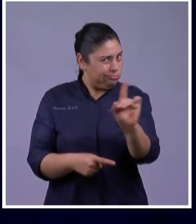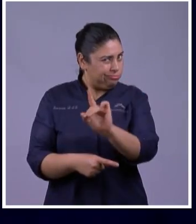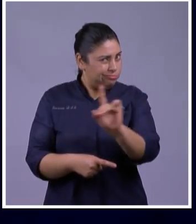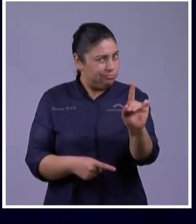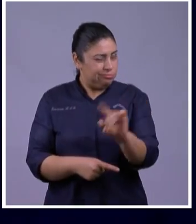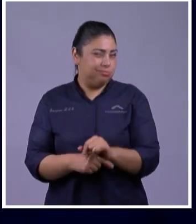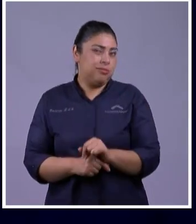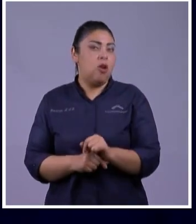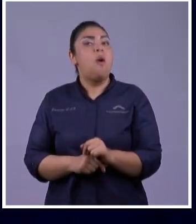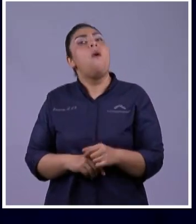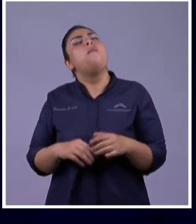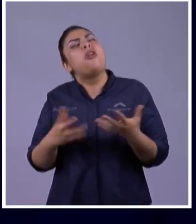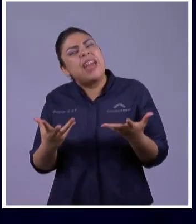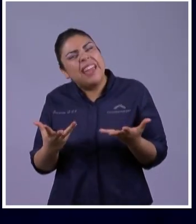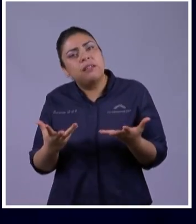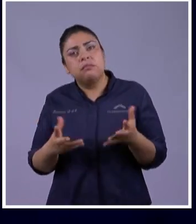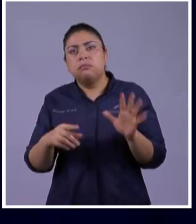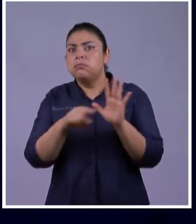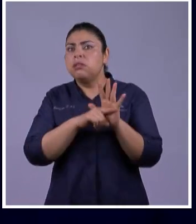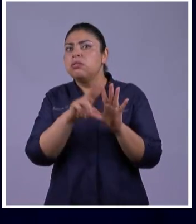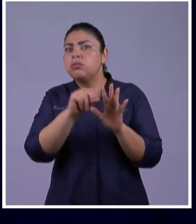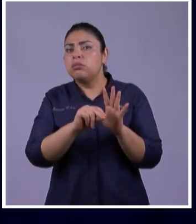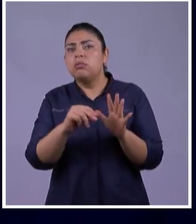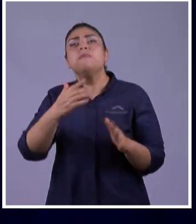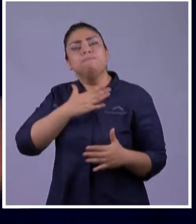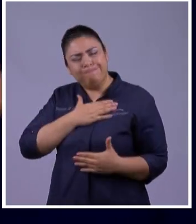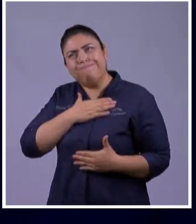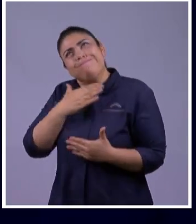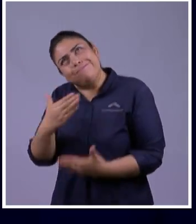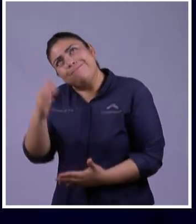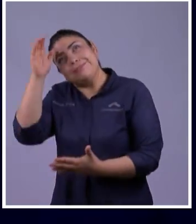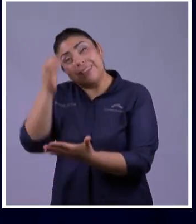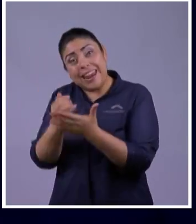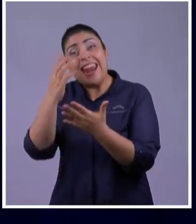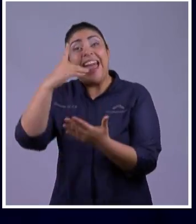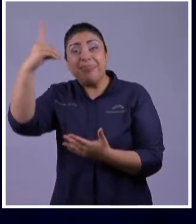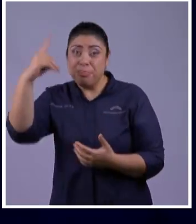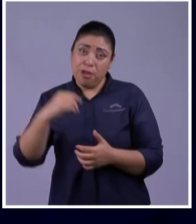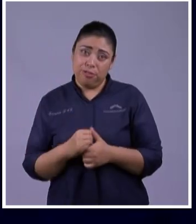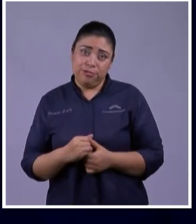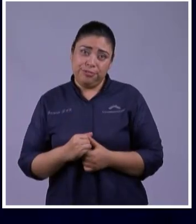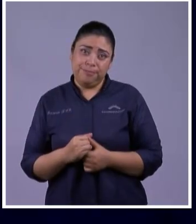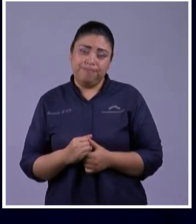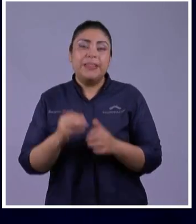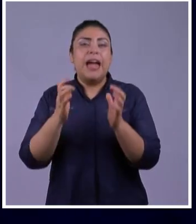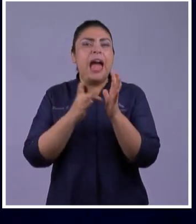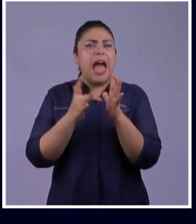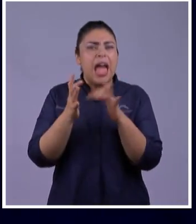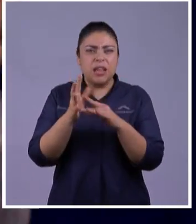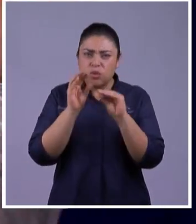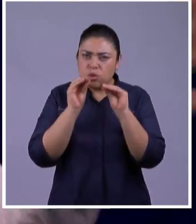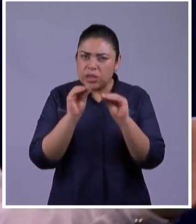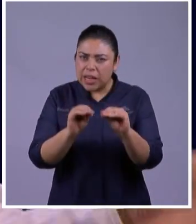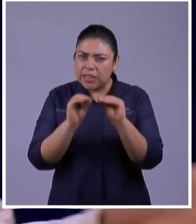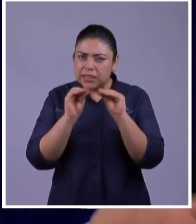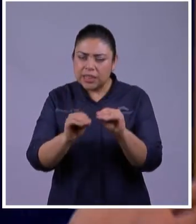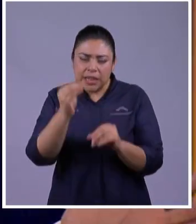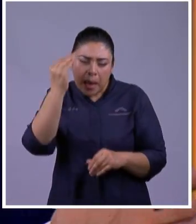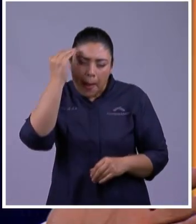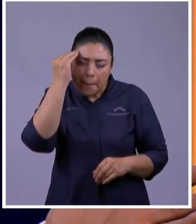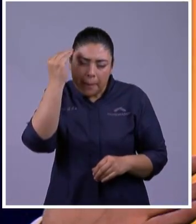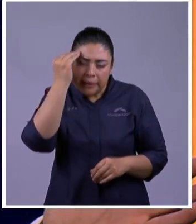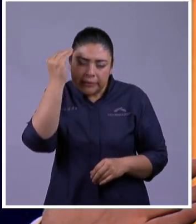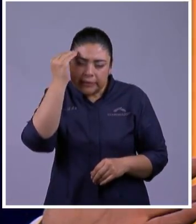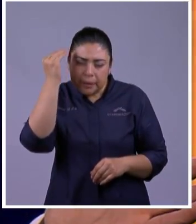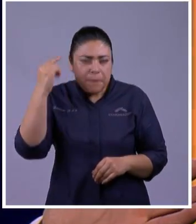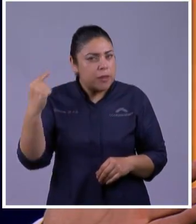creer a Dios Jesucristo hizo una diferencia Entre el pensamiento de los gentiles Y el pensamiento